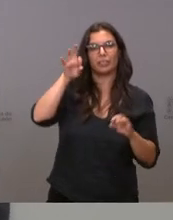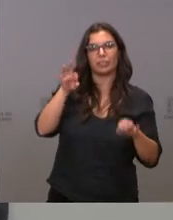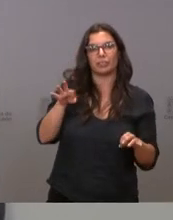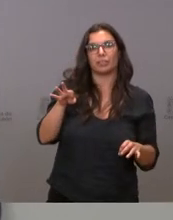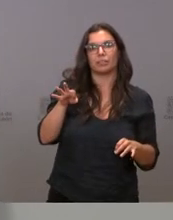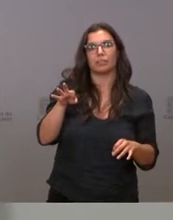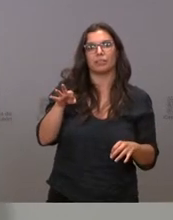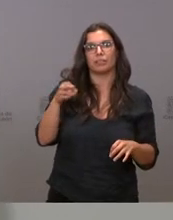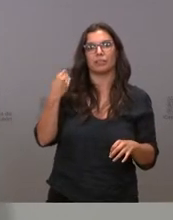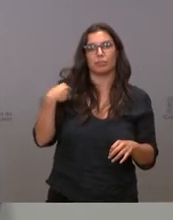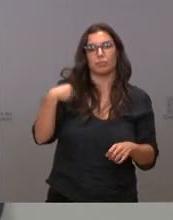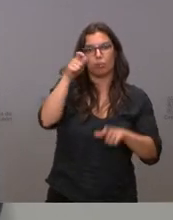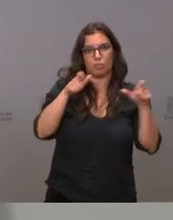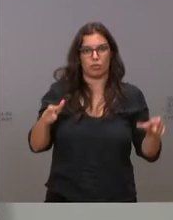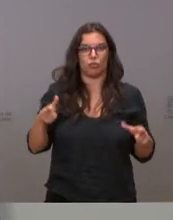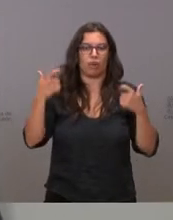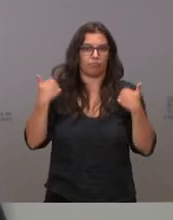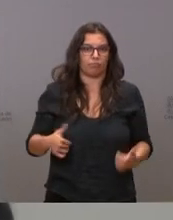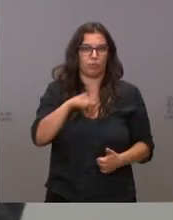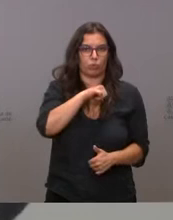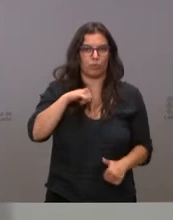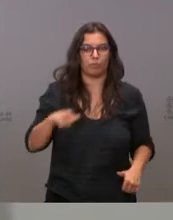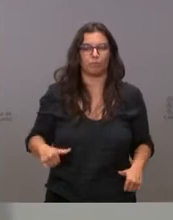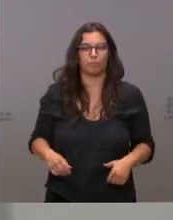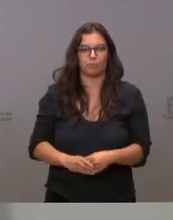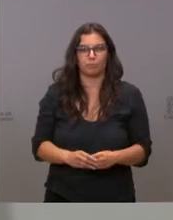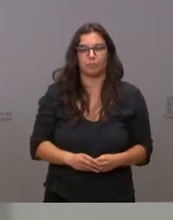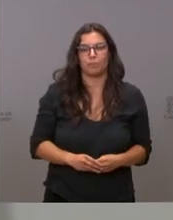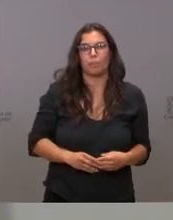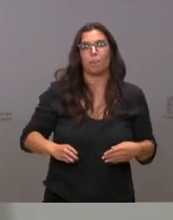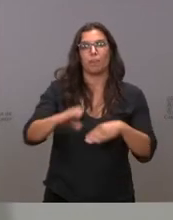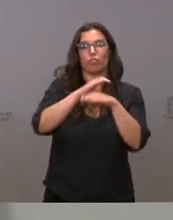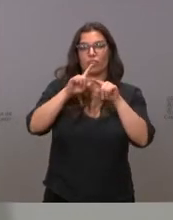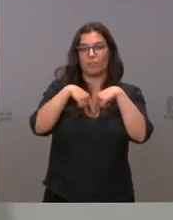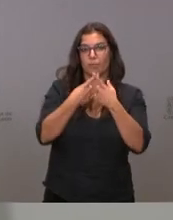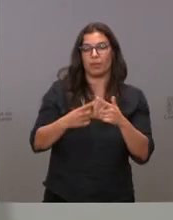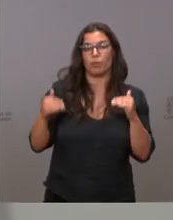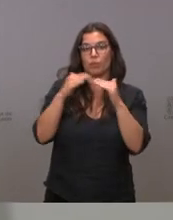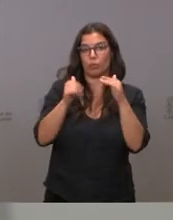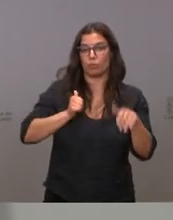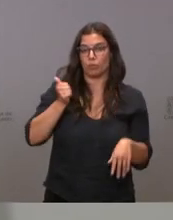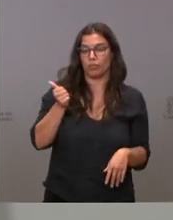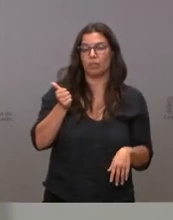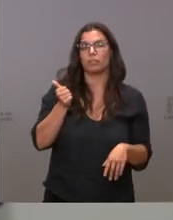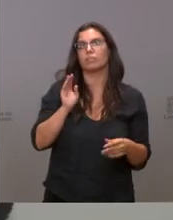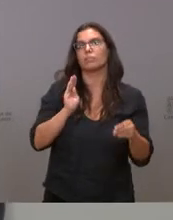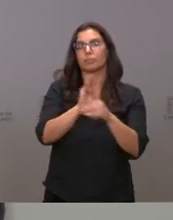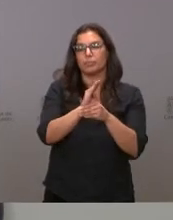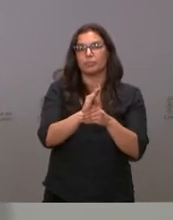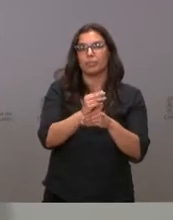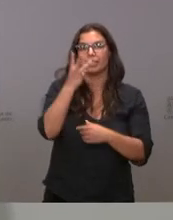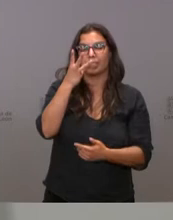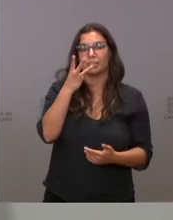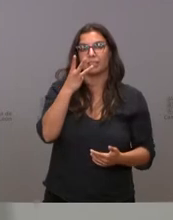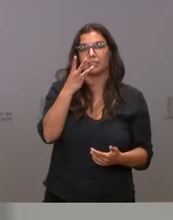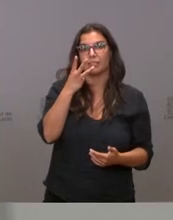autonomía de estas personas. La Consejería de Familia, Igualdad de Oportunidades, financia con 3